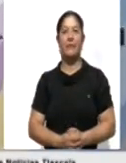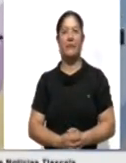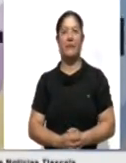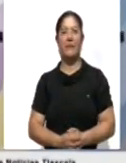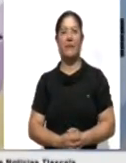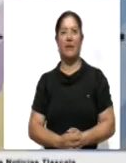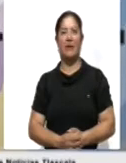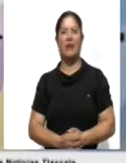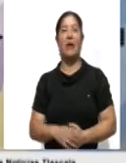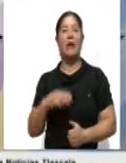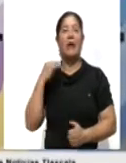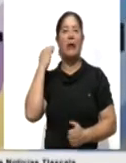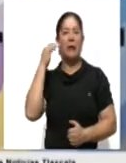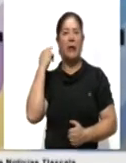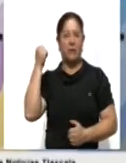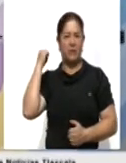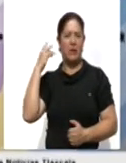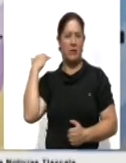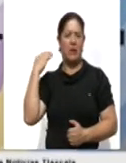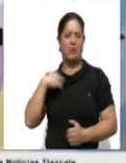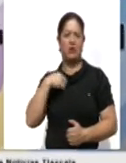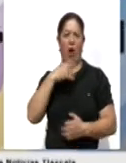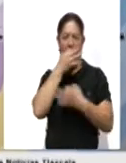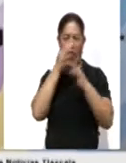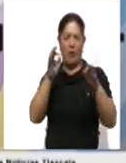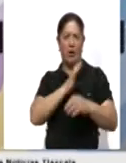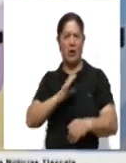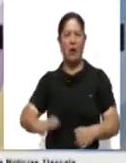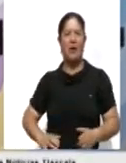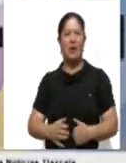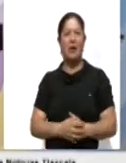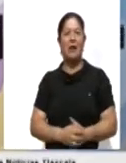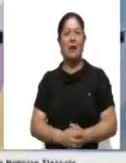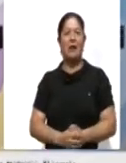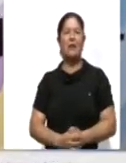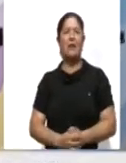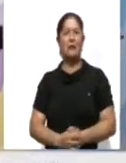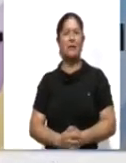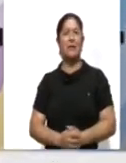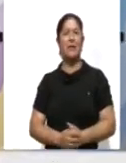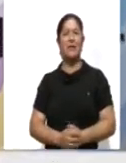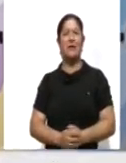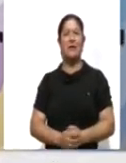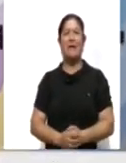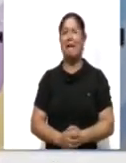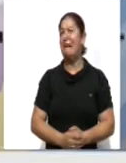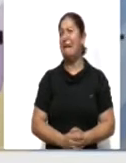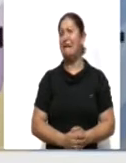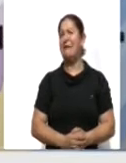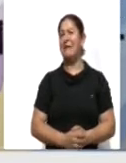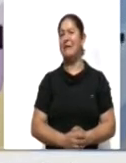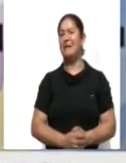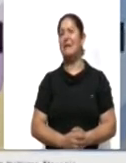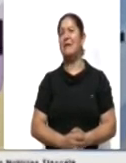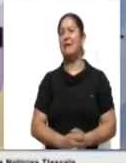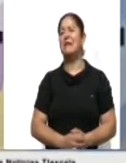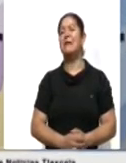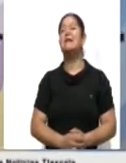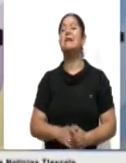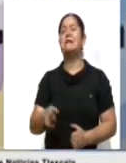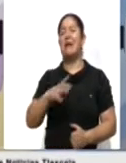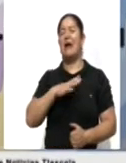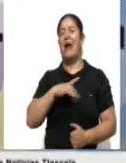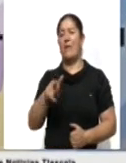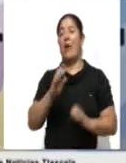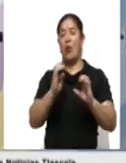que es una campaña preventiva de desazonde y mantenimiento del sistema de alcantarillado en coordinación con